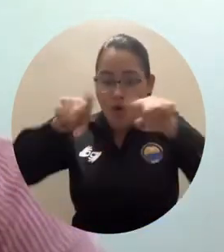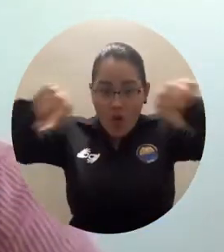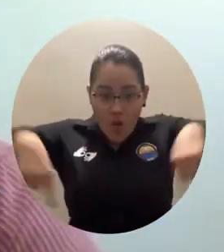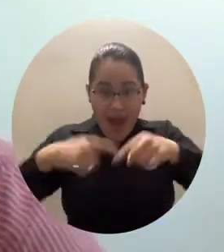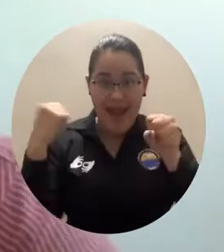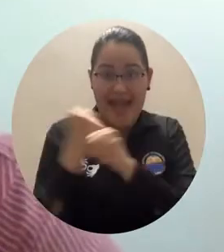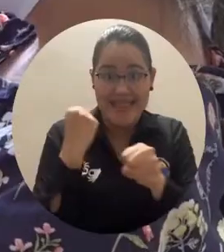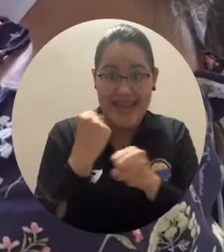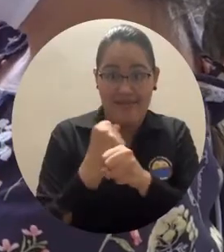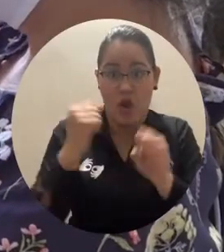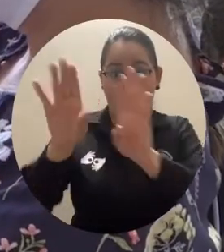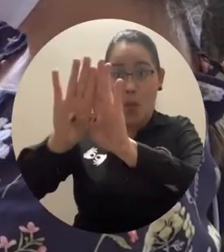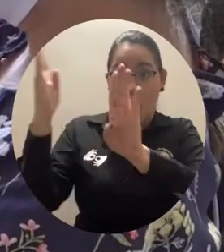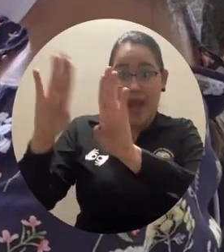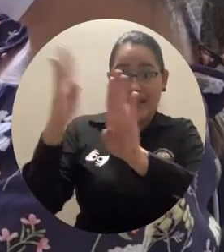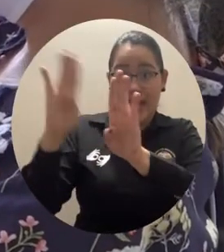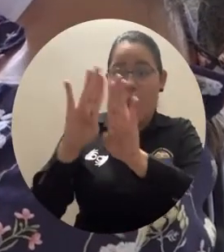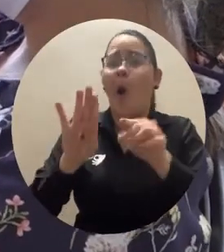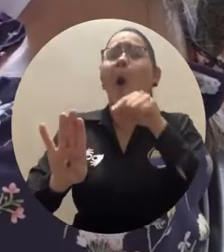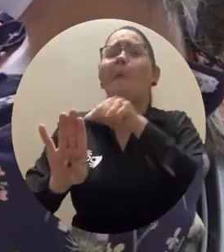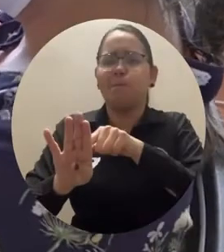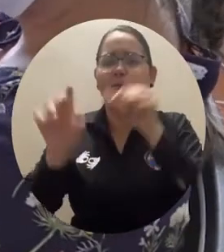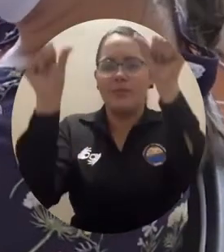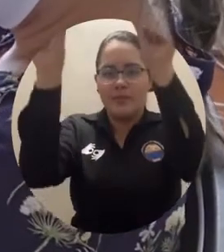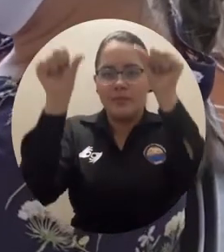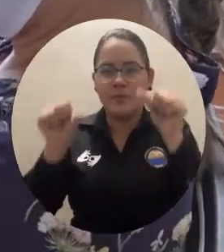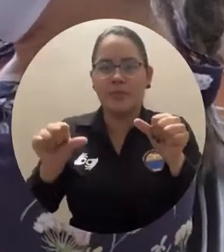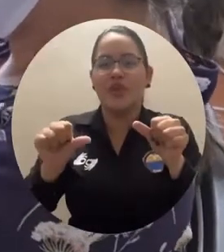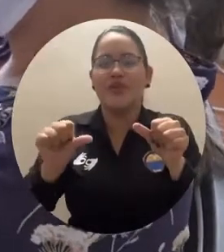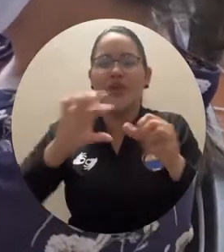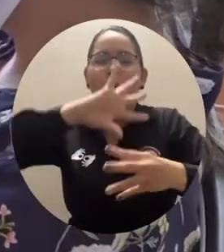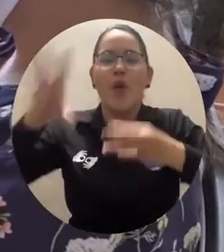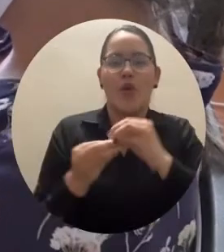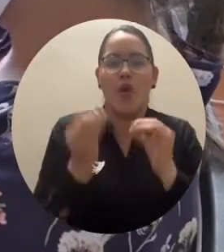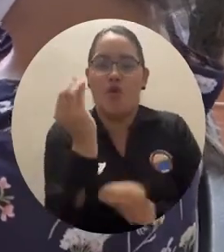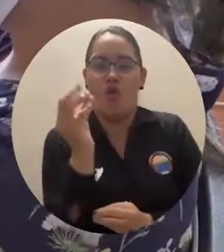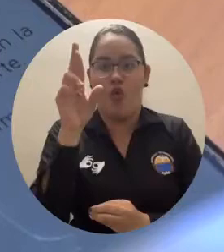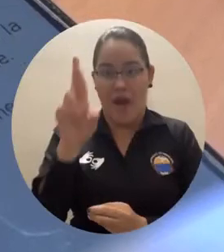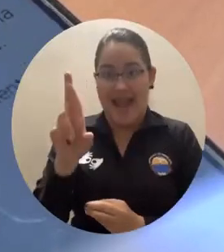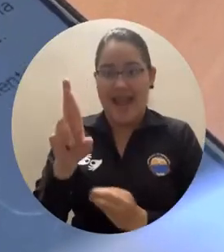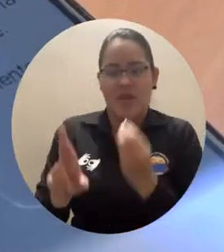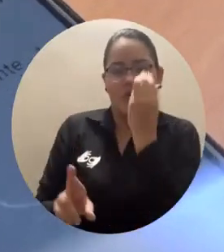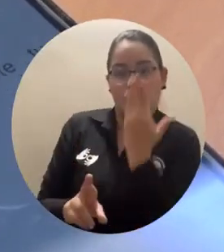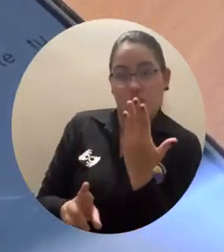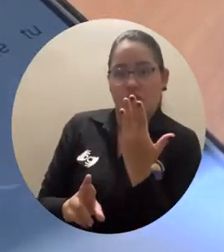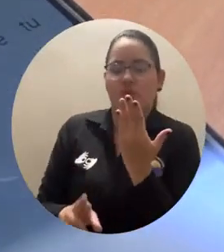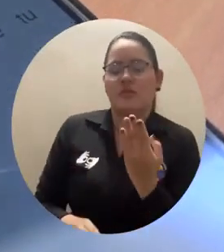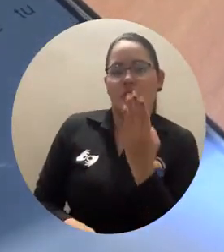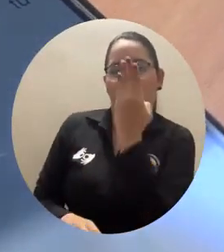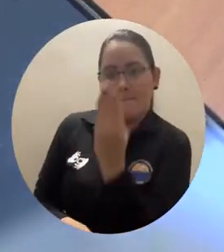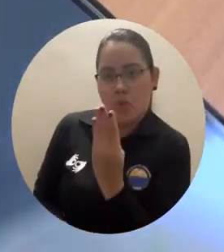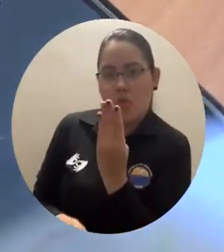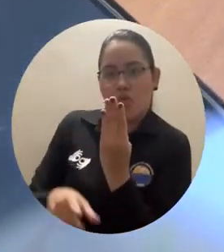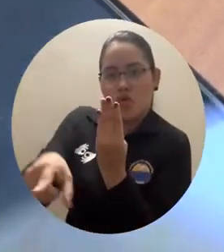y se lee con el celular normalmente los celulares traen esta esta lectura de código qr pero también la